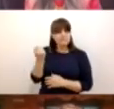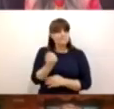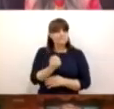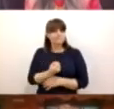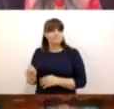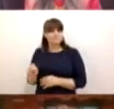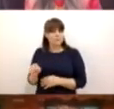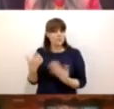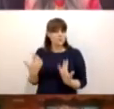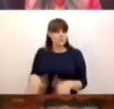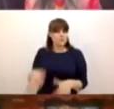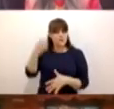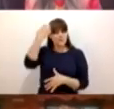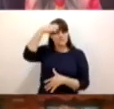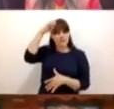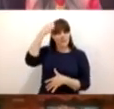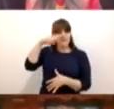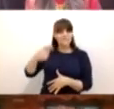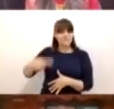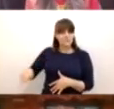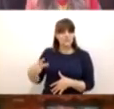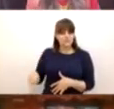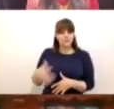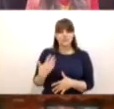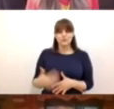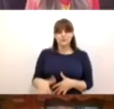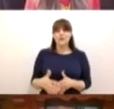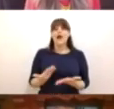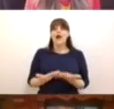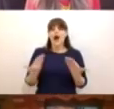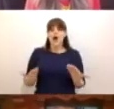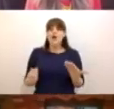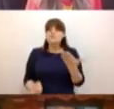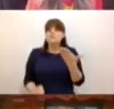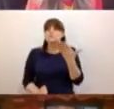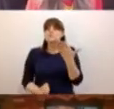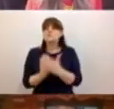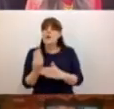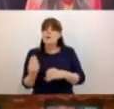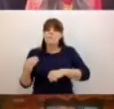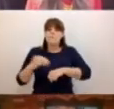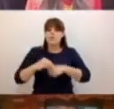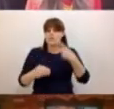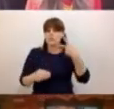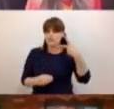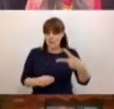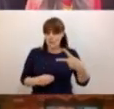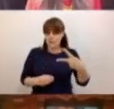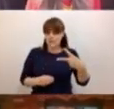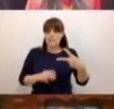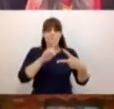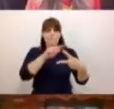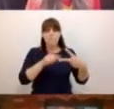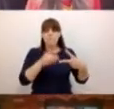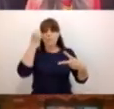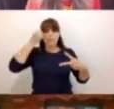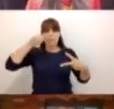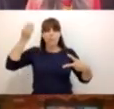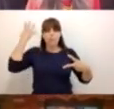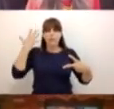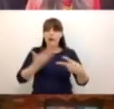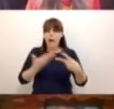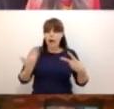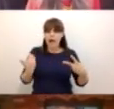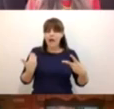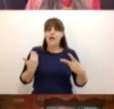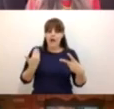Se han agregado a los contenidos educativos dos elementos que teníamos casi olvidados y que hoy, más que